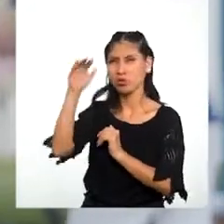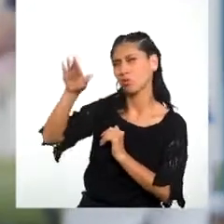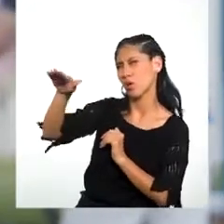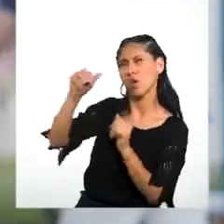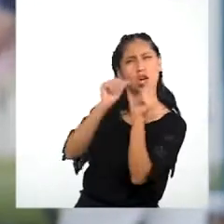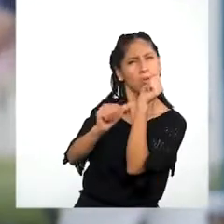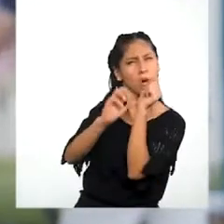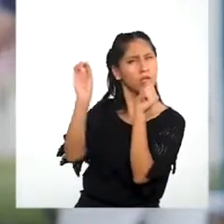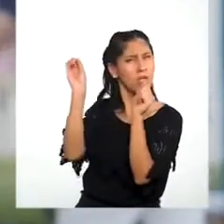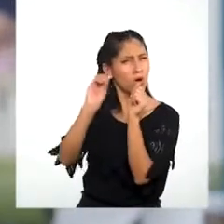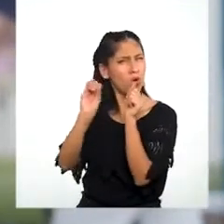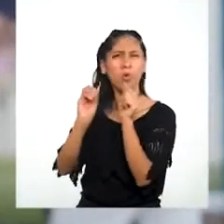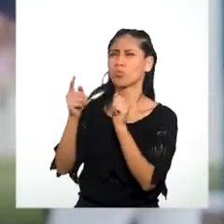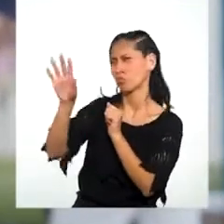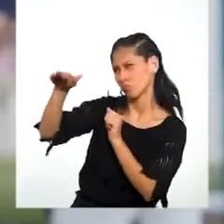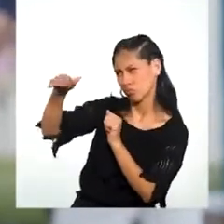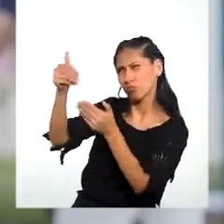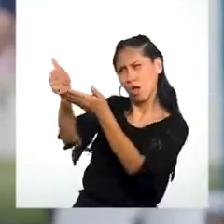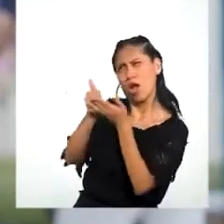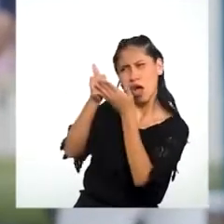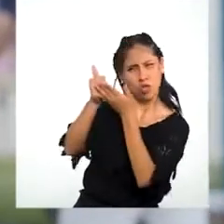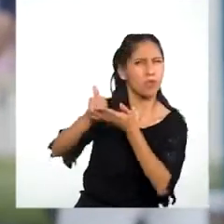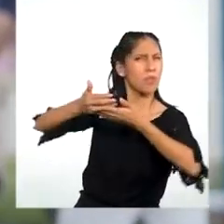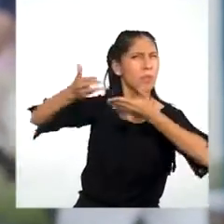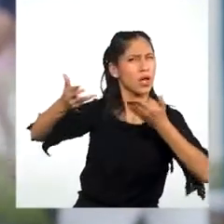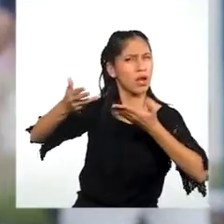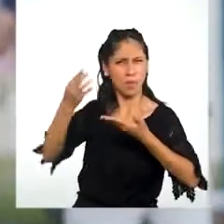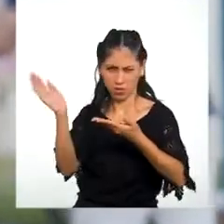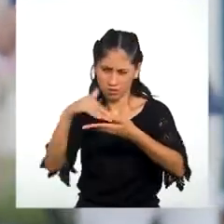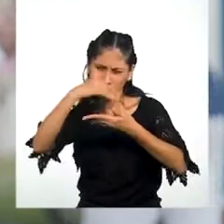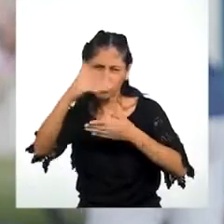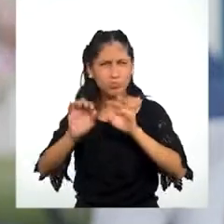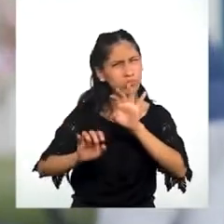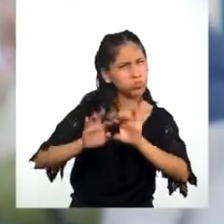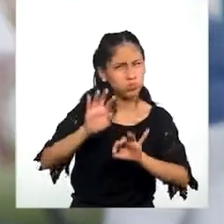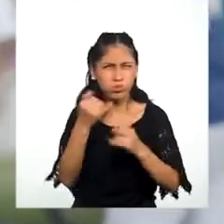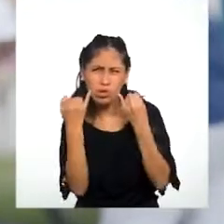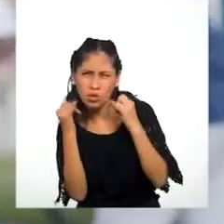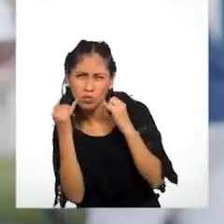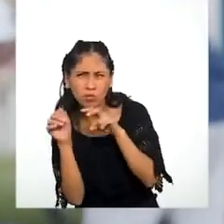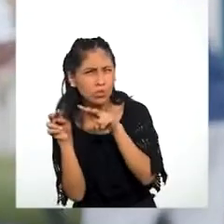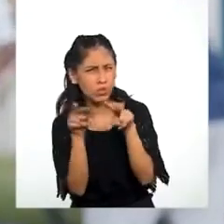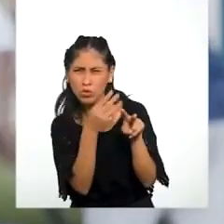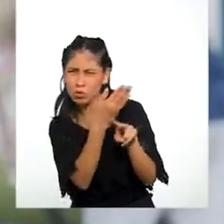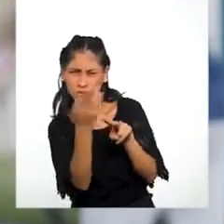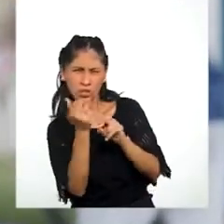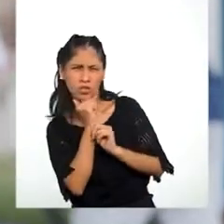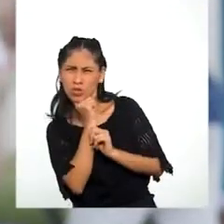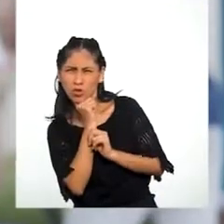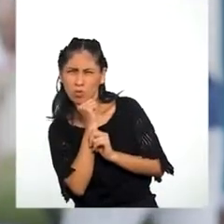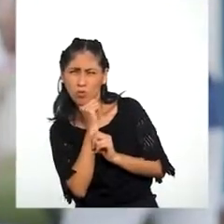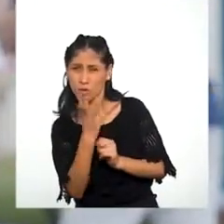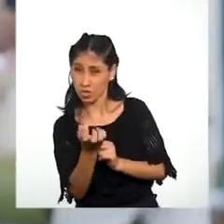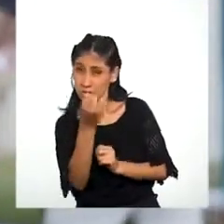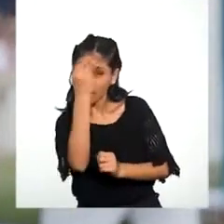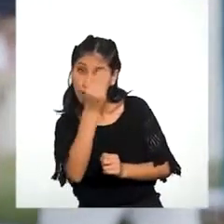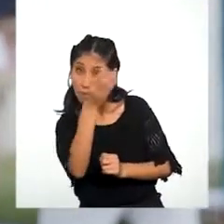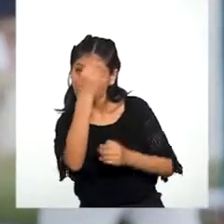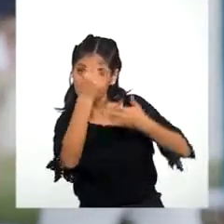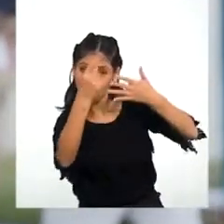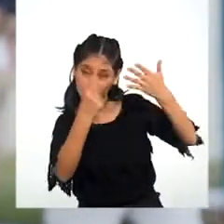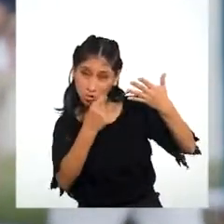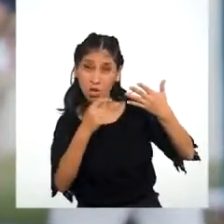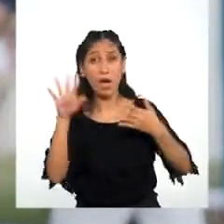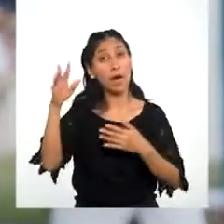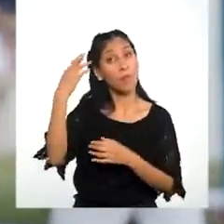O hermano mayor Para buscar Información Cada vez que necesiten Saber algo Porque es